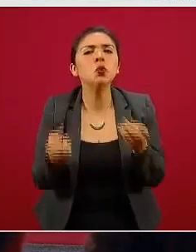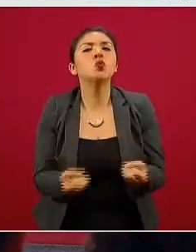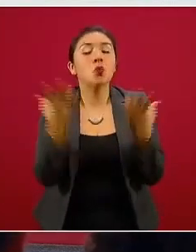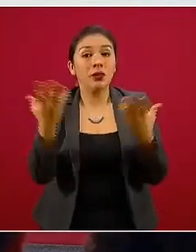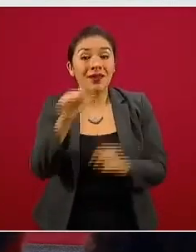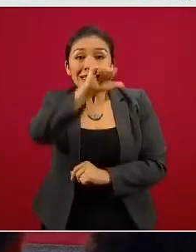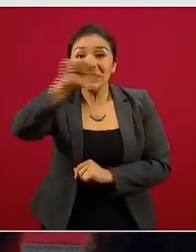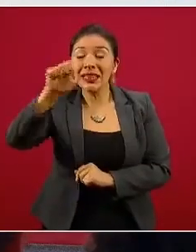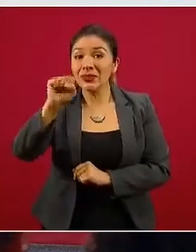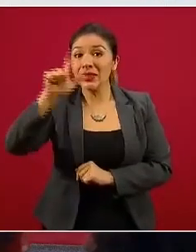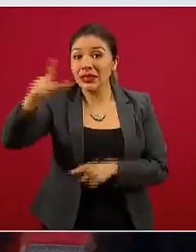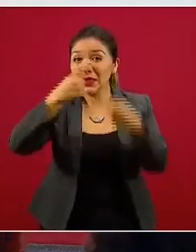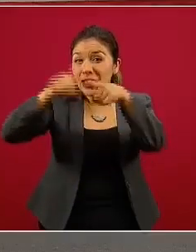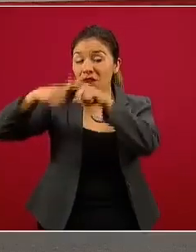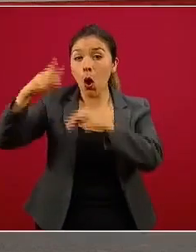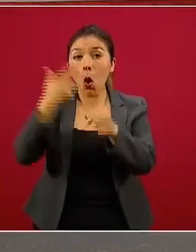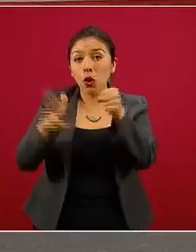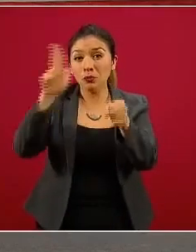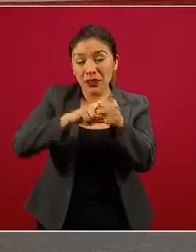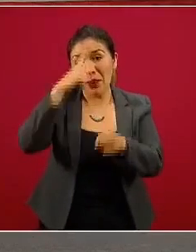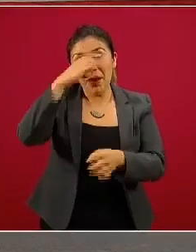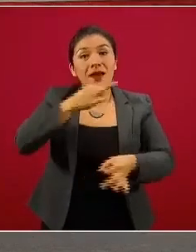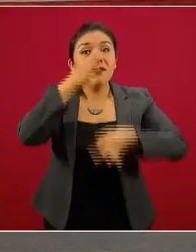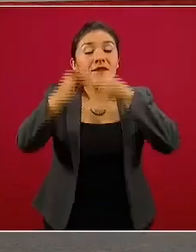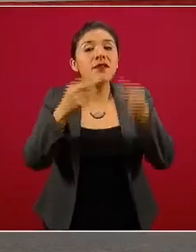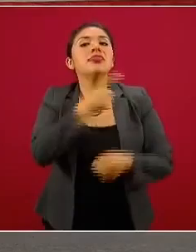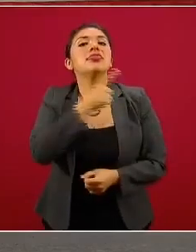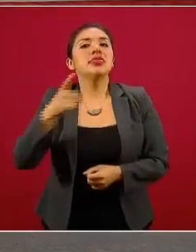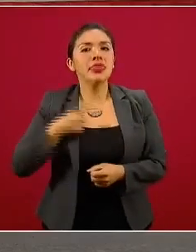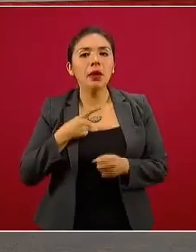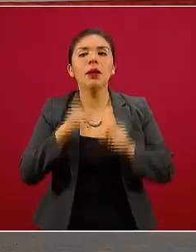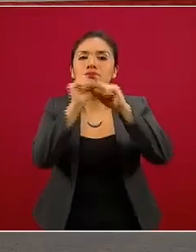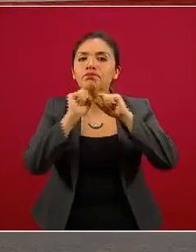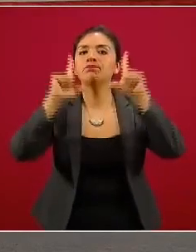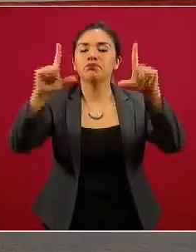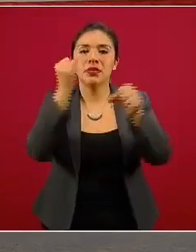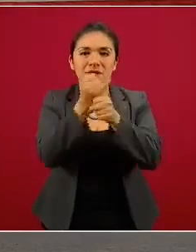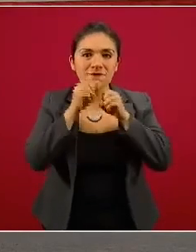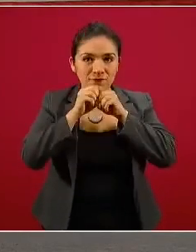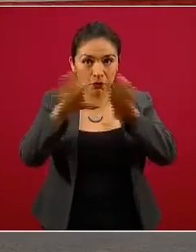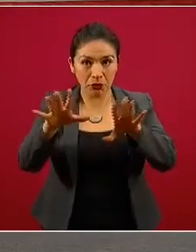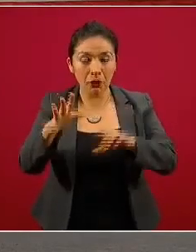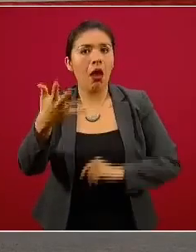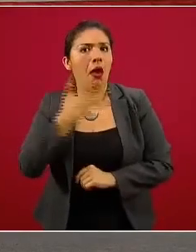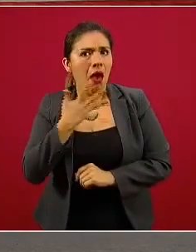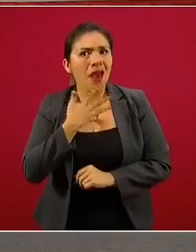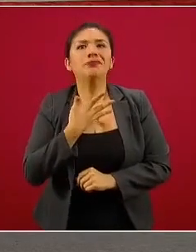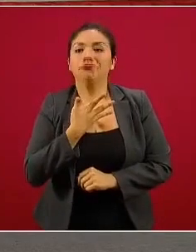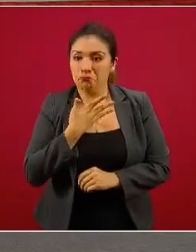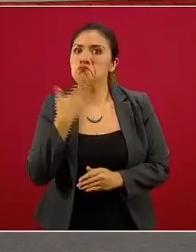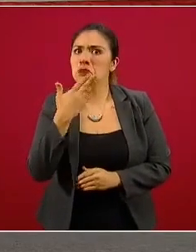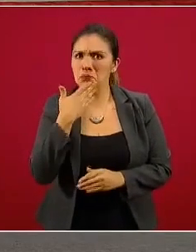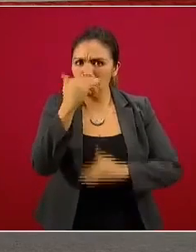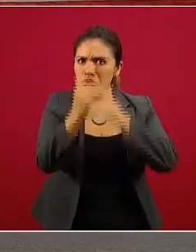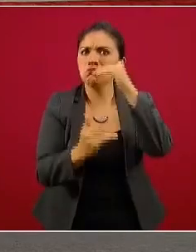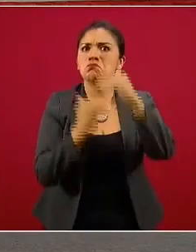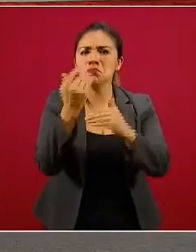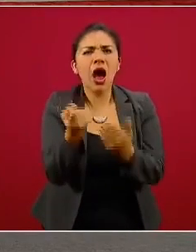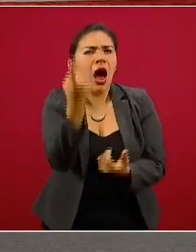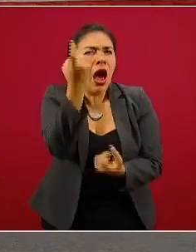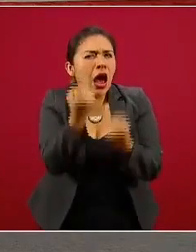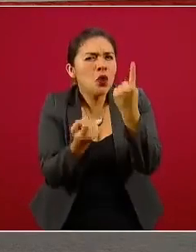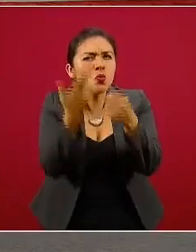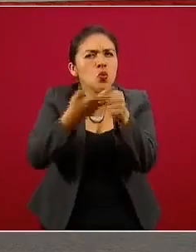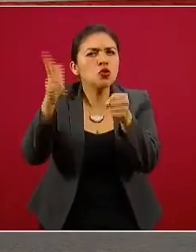667 hospitales notificantes deben subir su información. Hemos tenido un gran progreso, todavía algunos